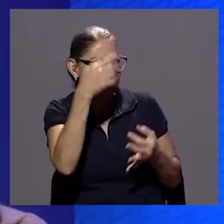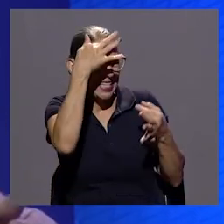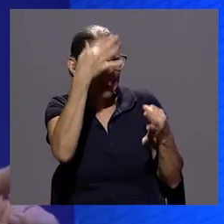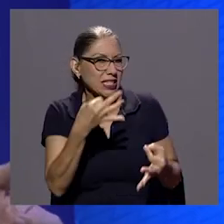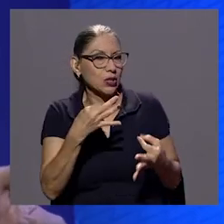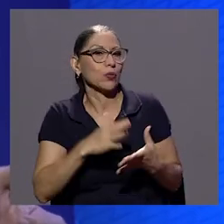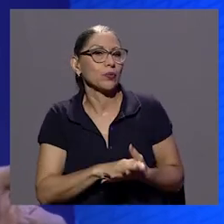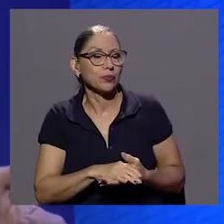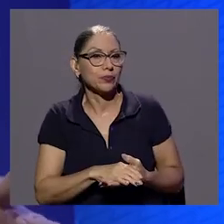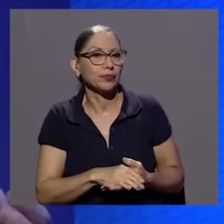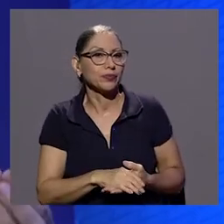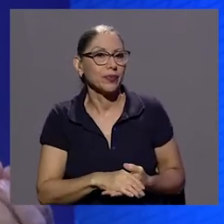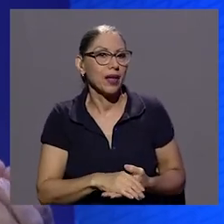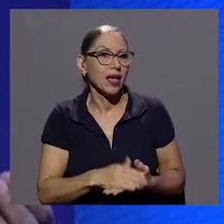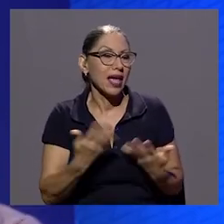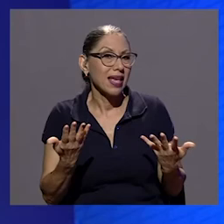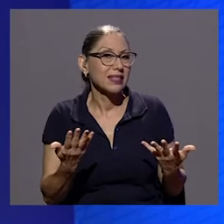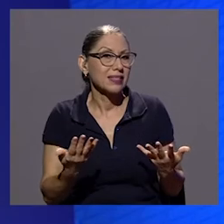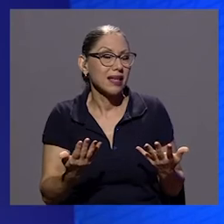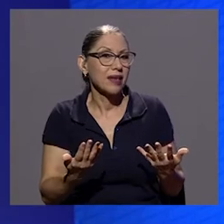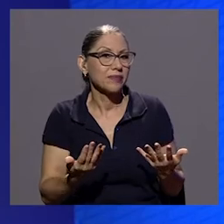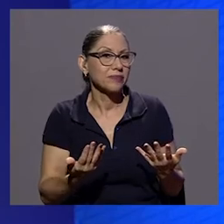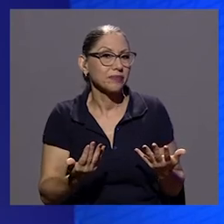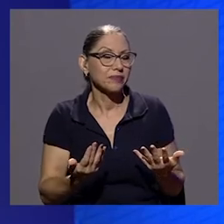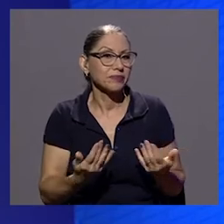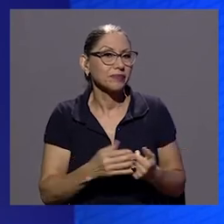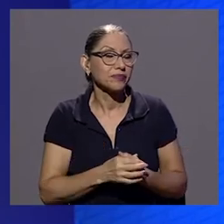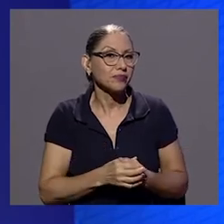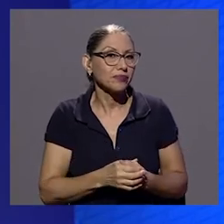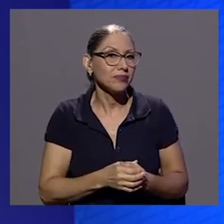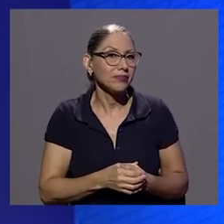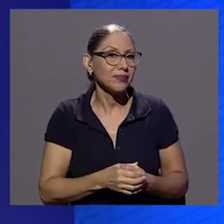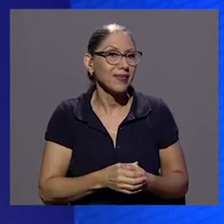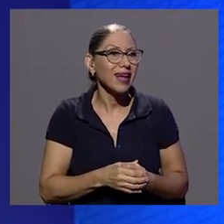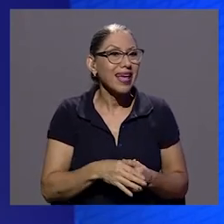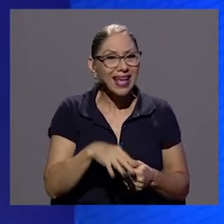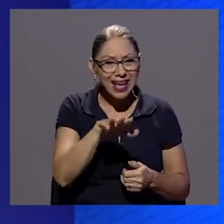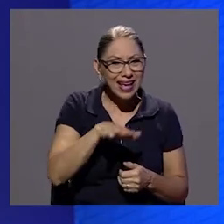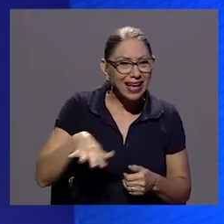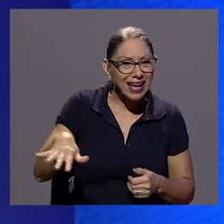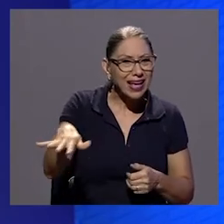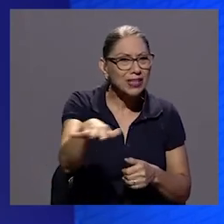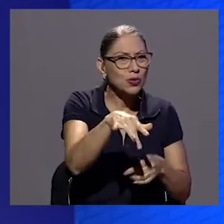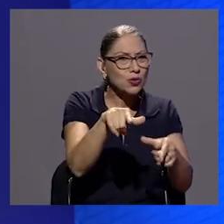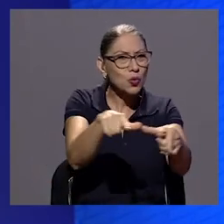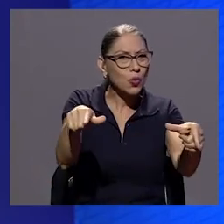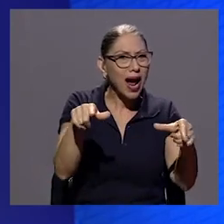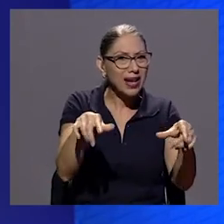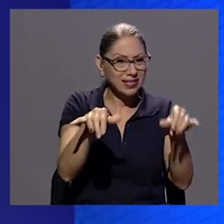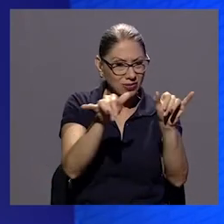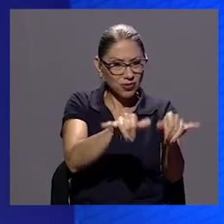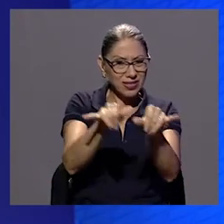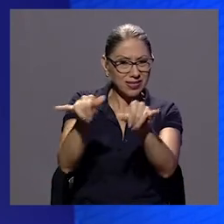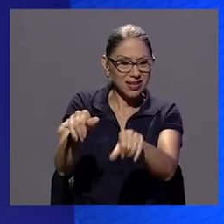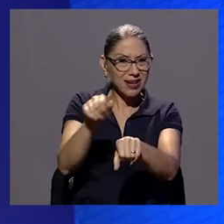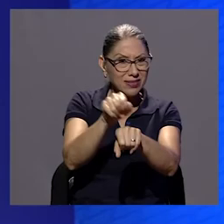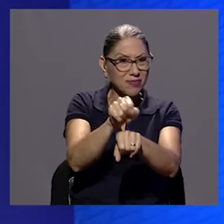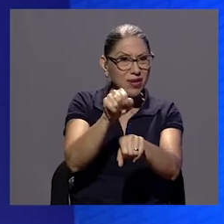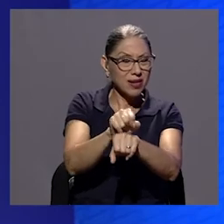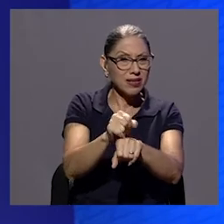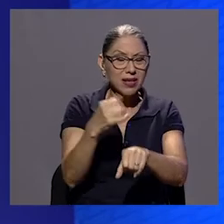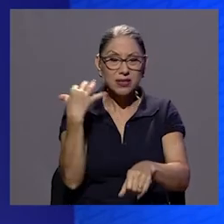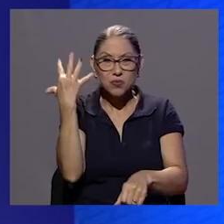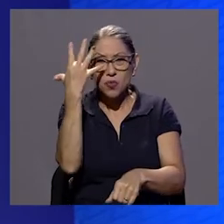zonas también muy ricas en el verde ¿verdad? son muy exuberantes y eso podría haber